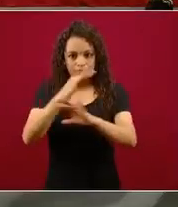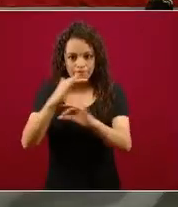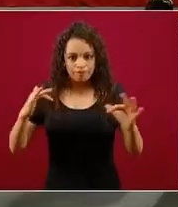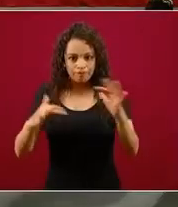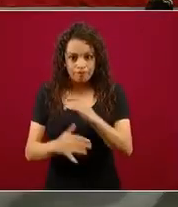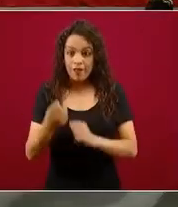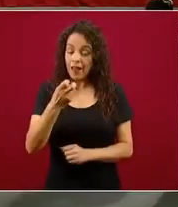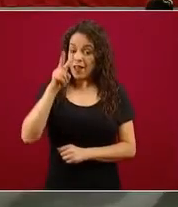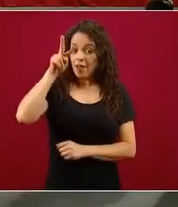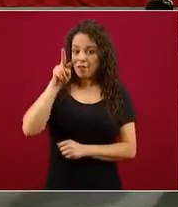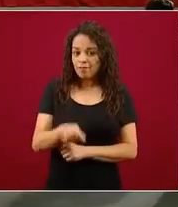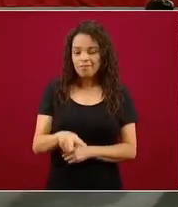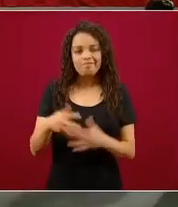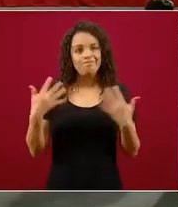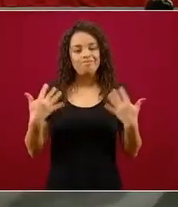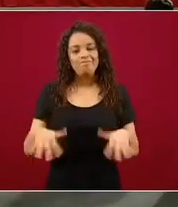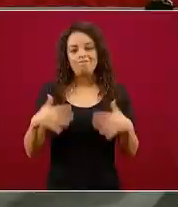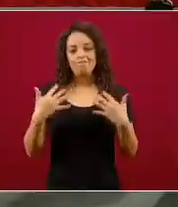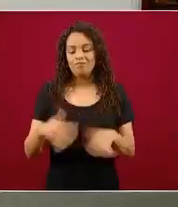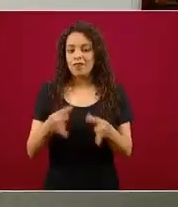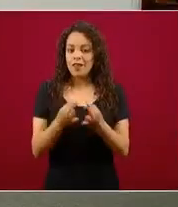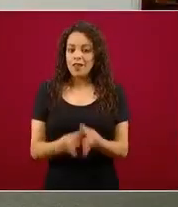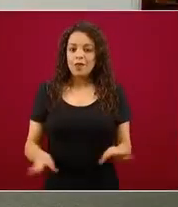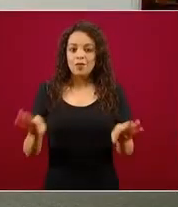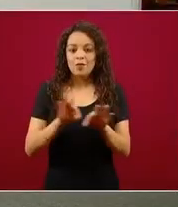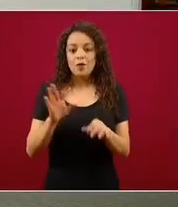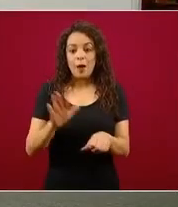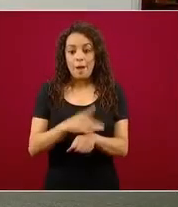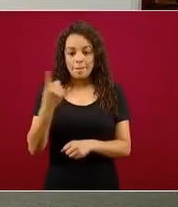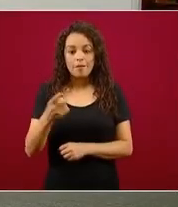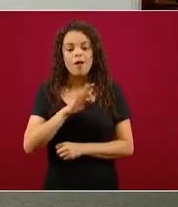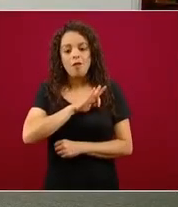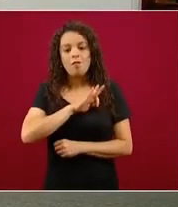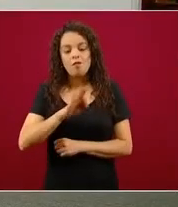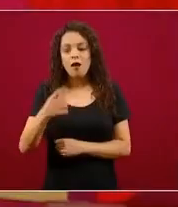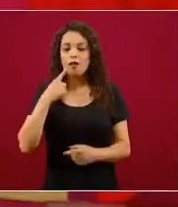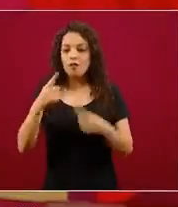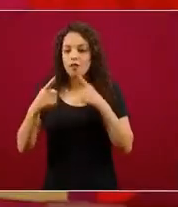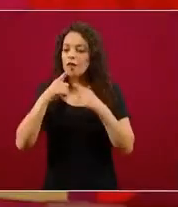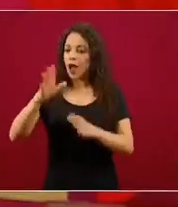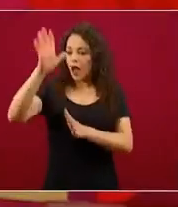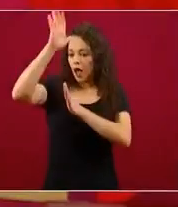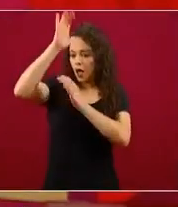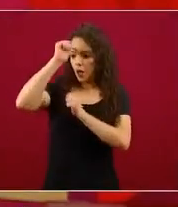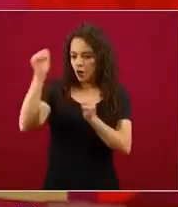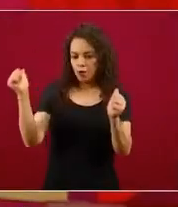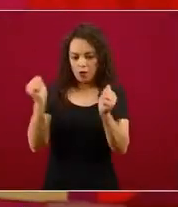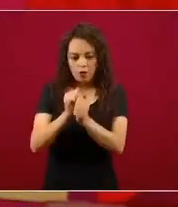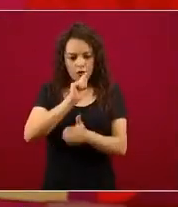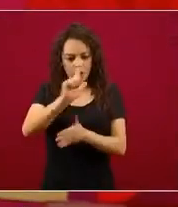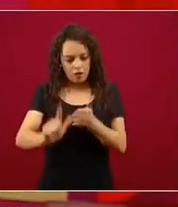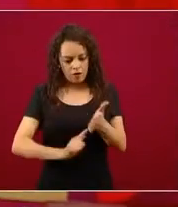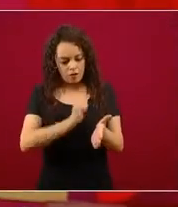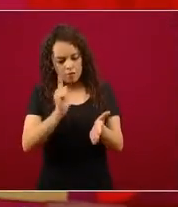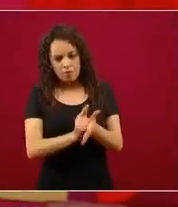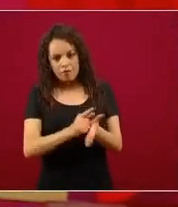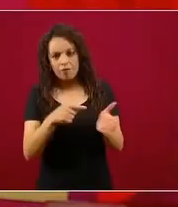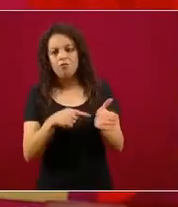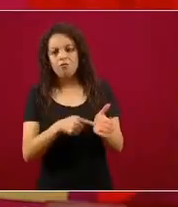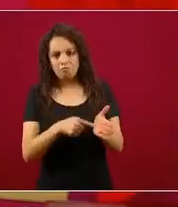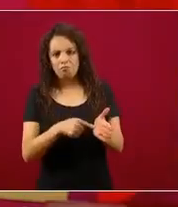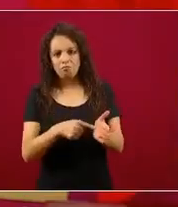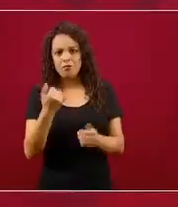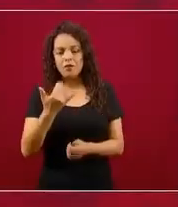enriquecedor porque nos permite ponernos de acuerdo con un marco legal claro, pero además complementar